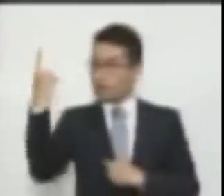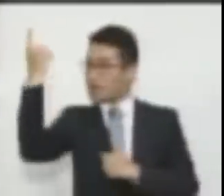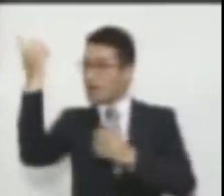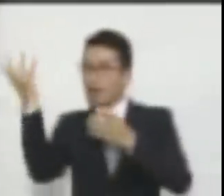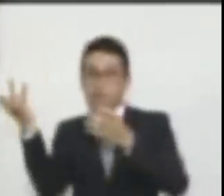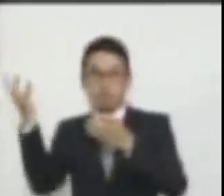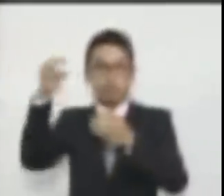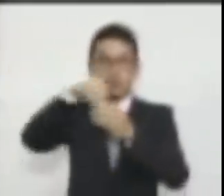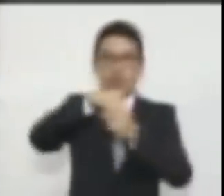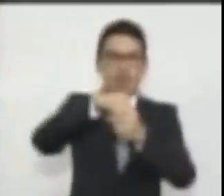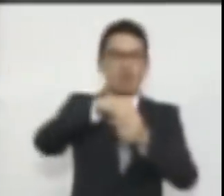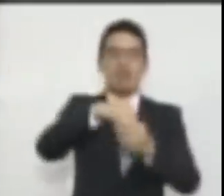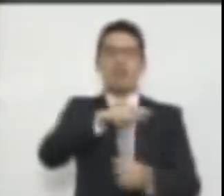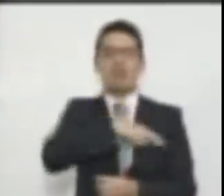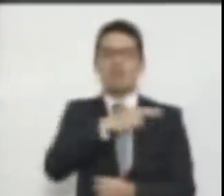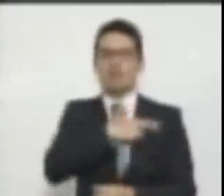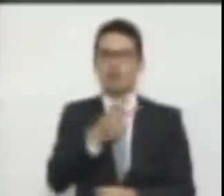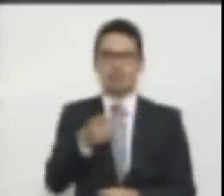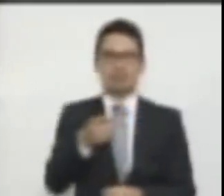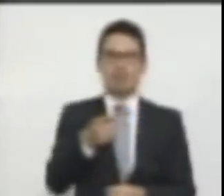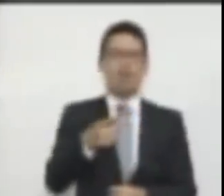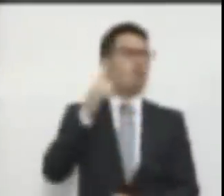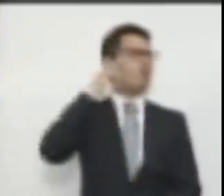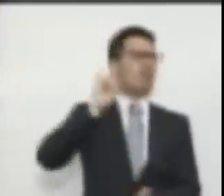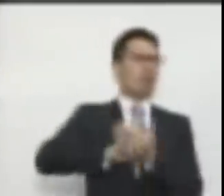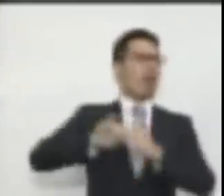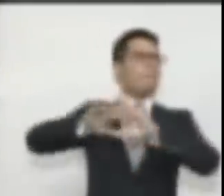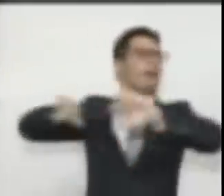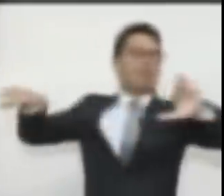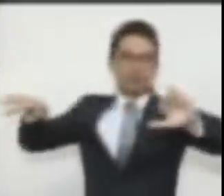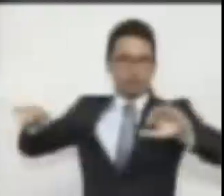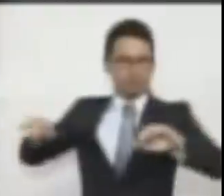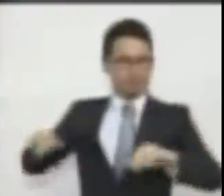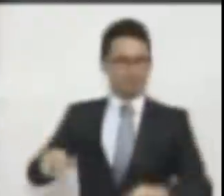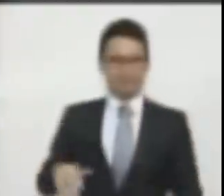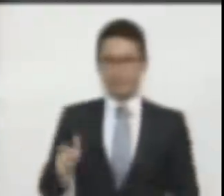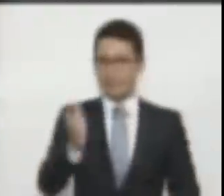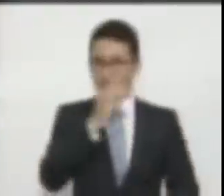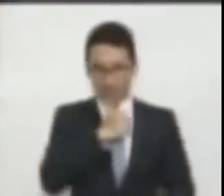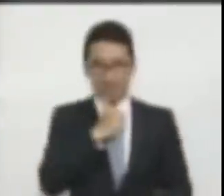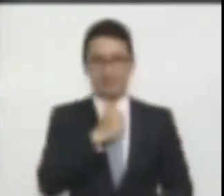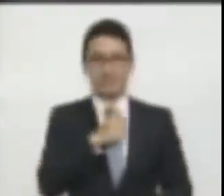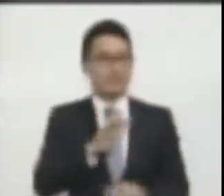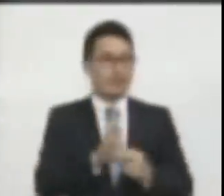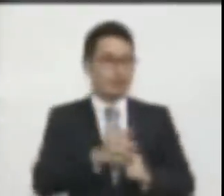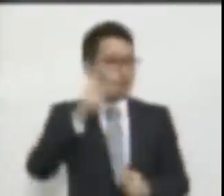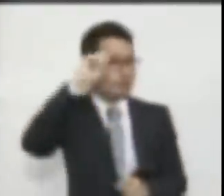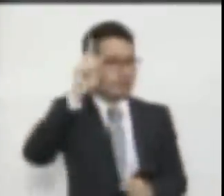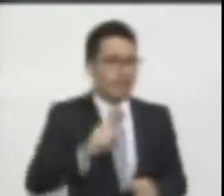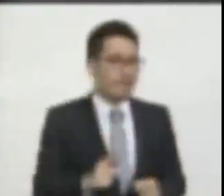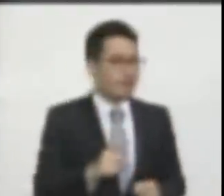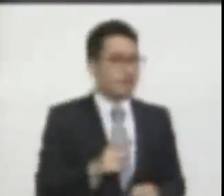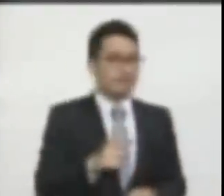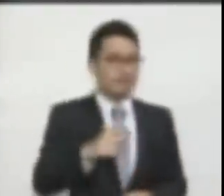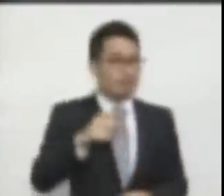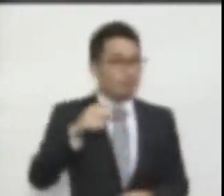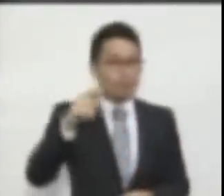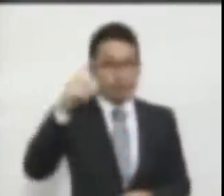religión, ni sabe de política, ni entiende de religión. Yo creo en eso.